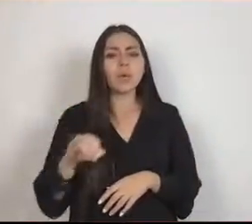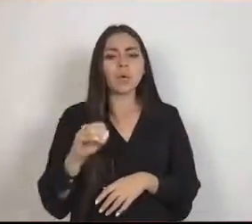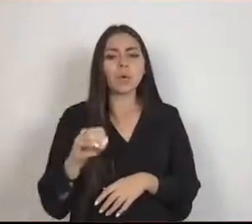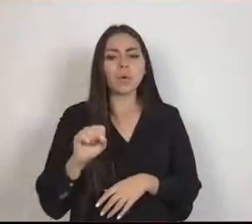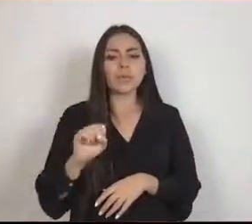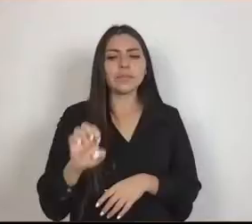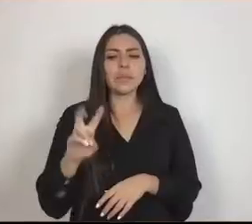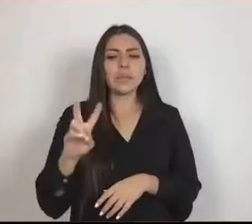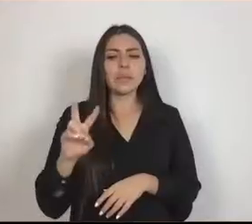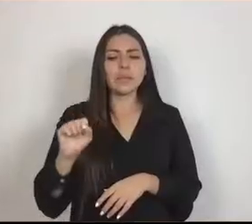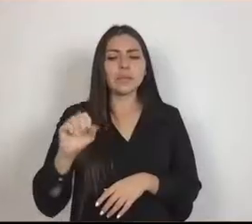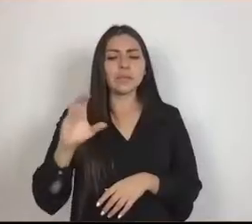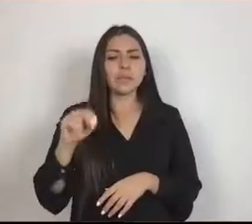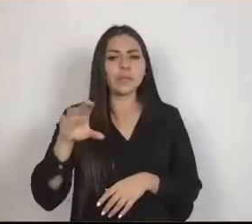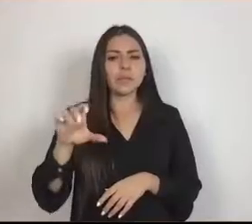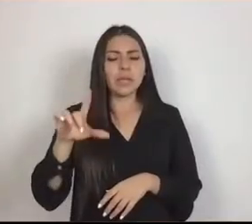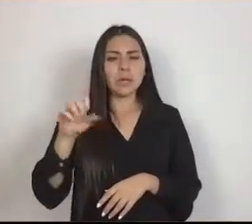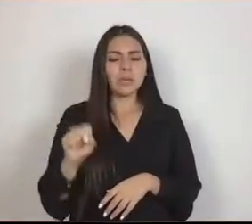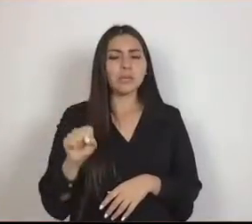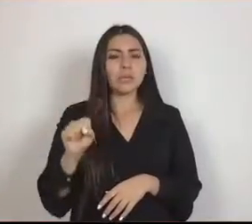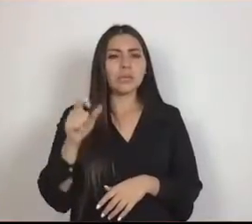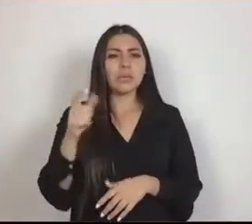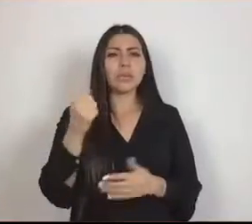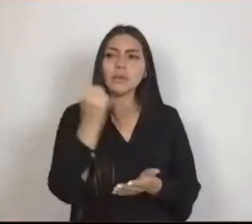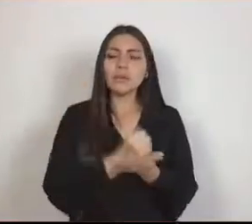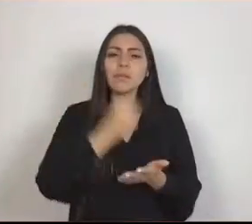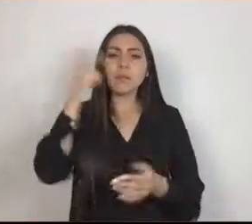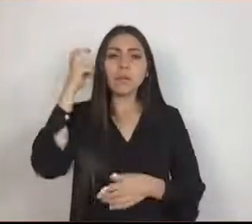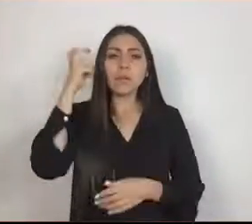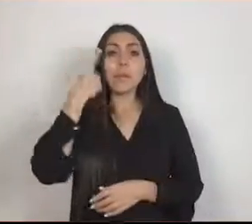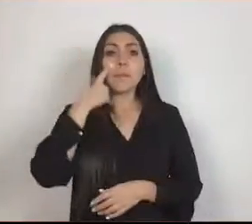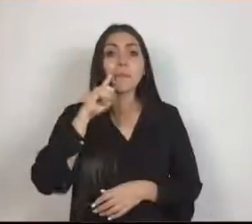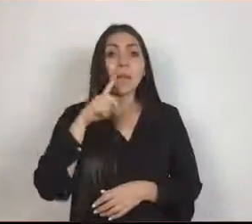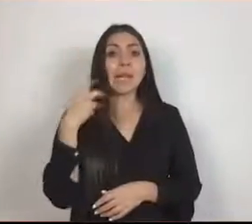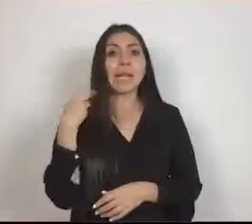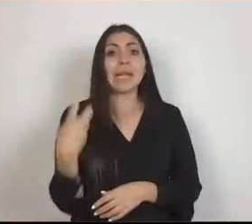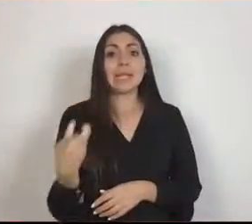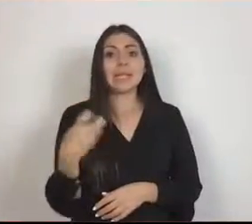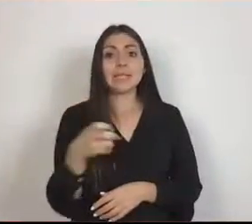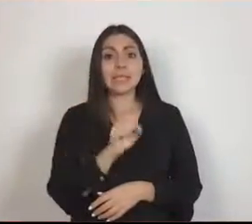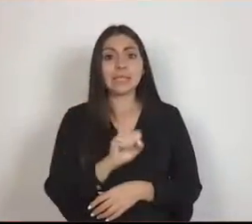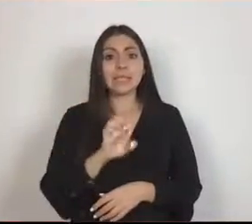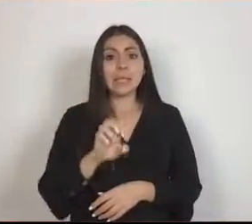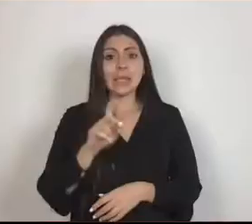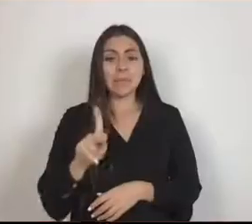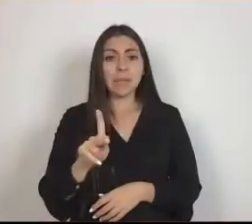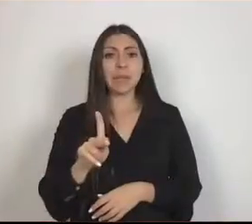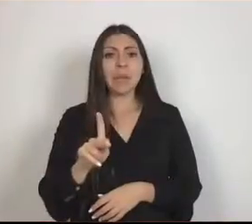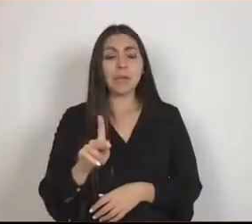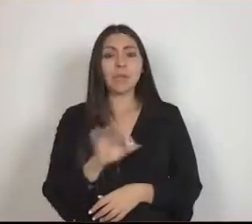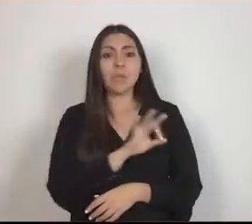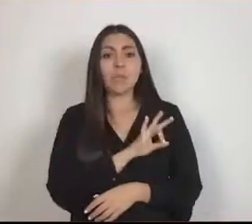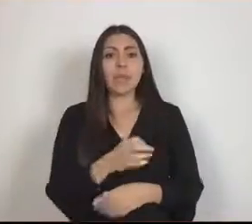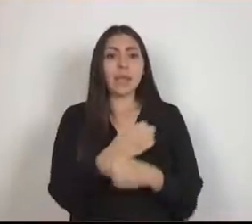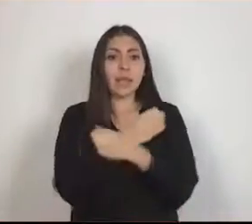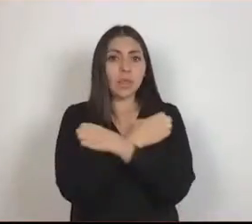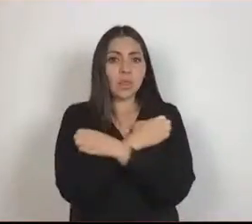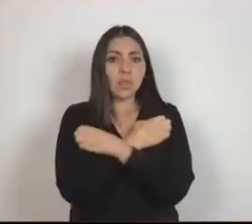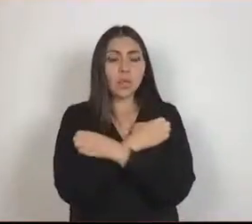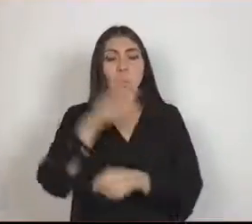de América, de lograr que, por medio de esta institución, la educación y la cultura